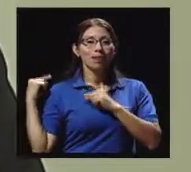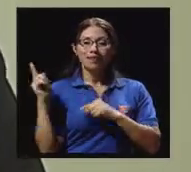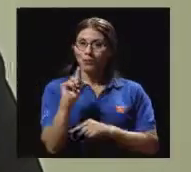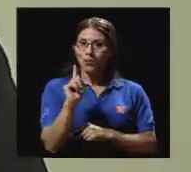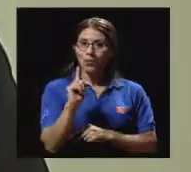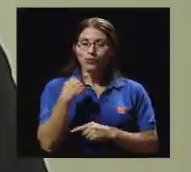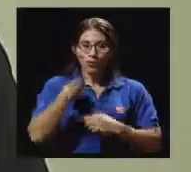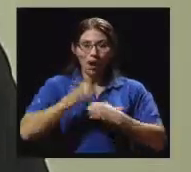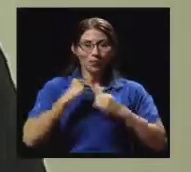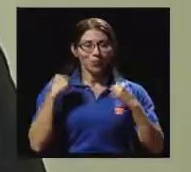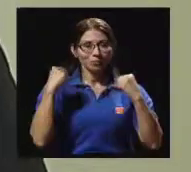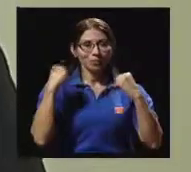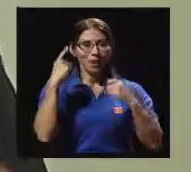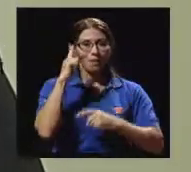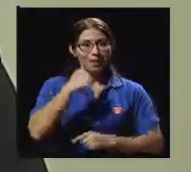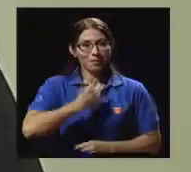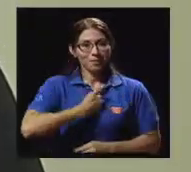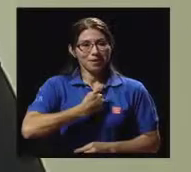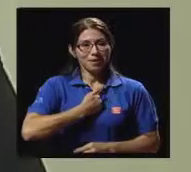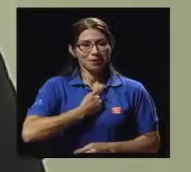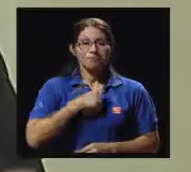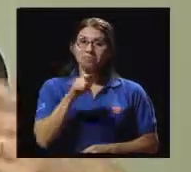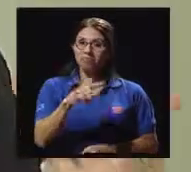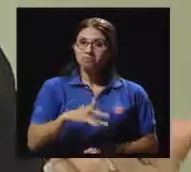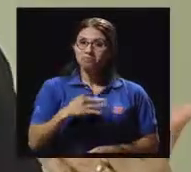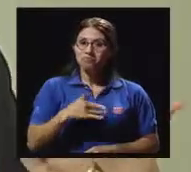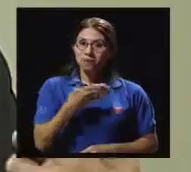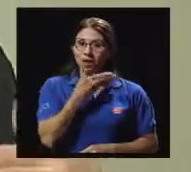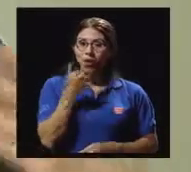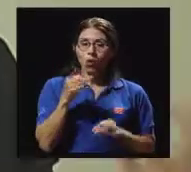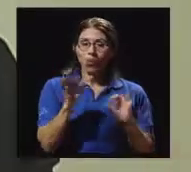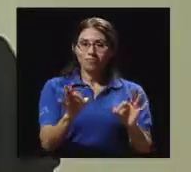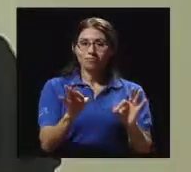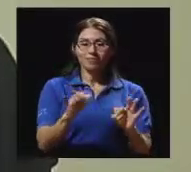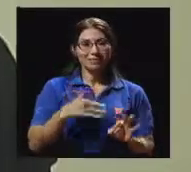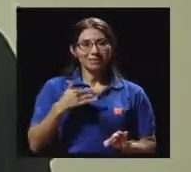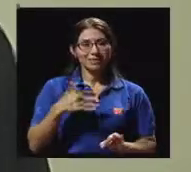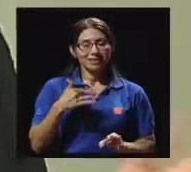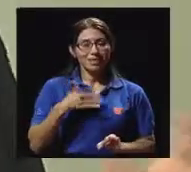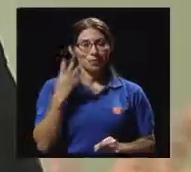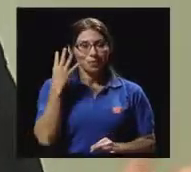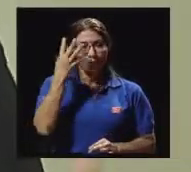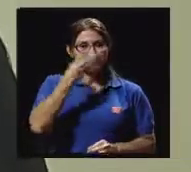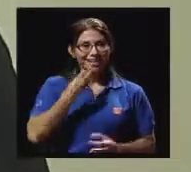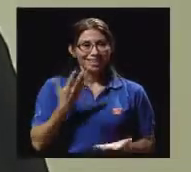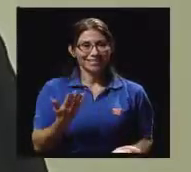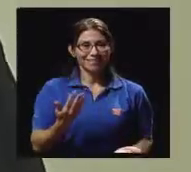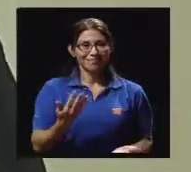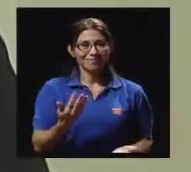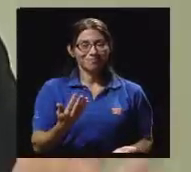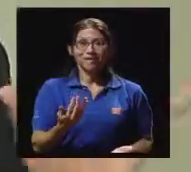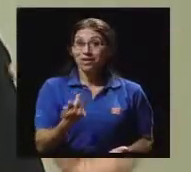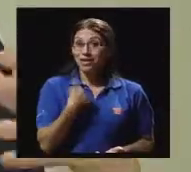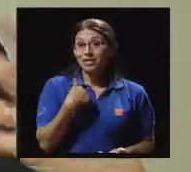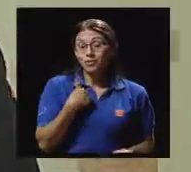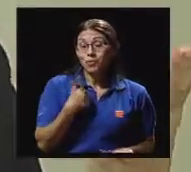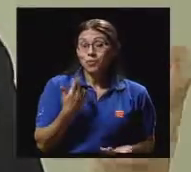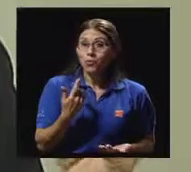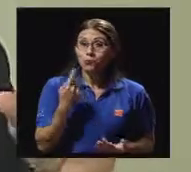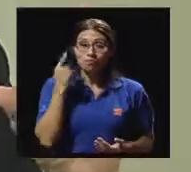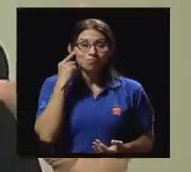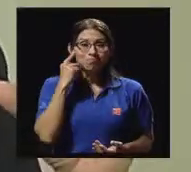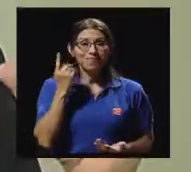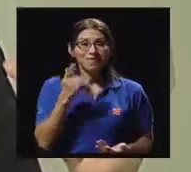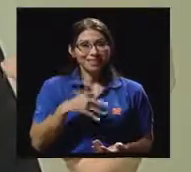para mí misma. Y eso nos va a hacer sentirnos mejor, nos va a hacernos sentir bonitas, que es algo que uno como que desea, ¿verdad? Sentirse